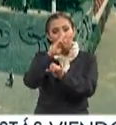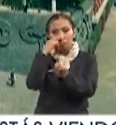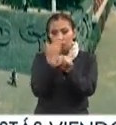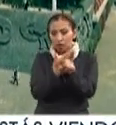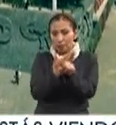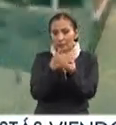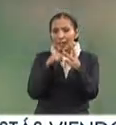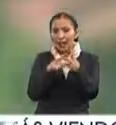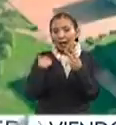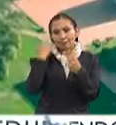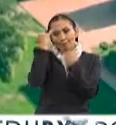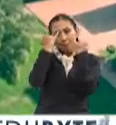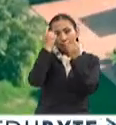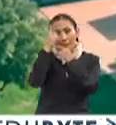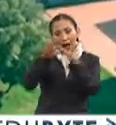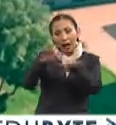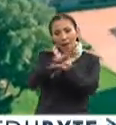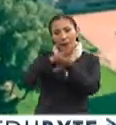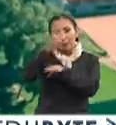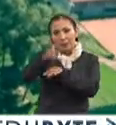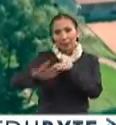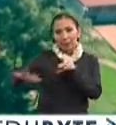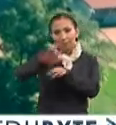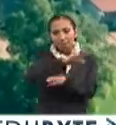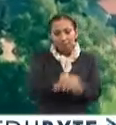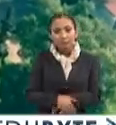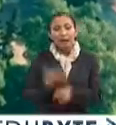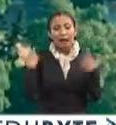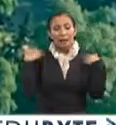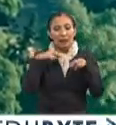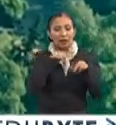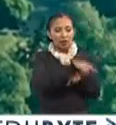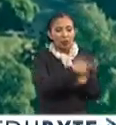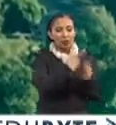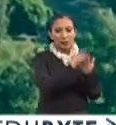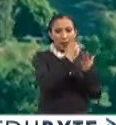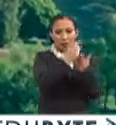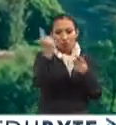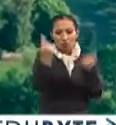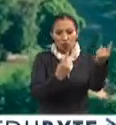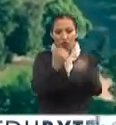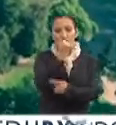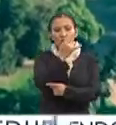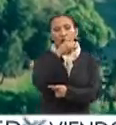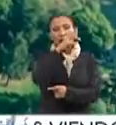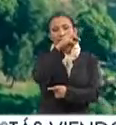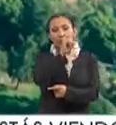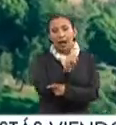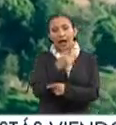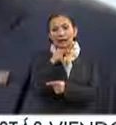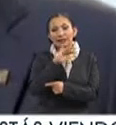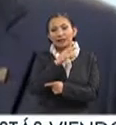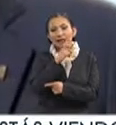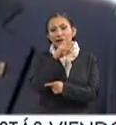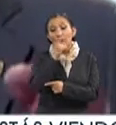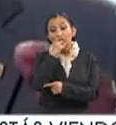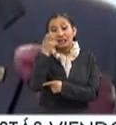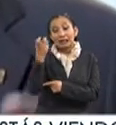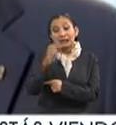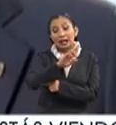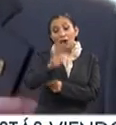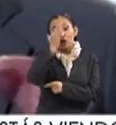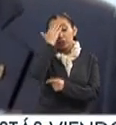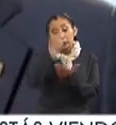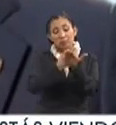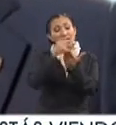responsabilidad e innovar para modificar la realidad. En representación de los galardonados, Yolanda Chirino López dijo que este